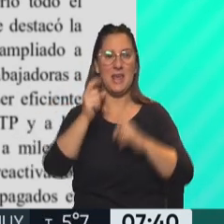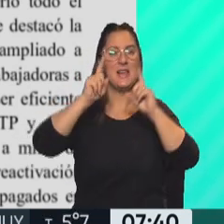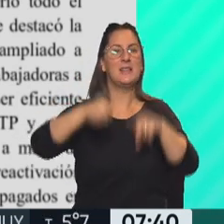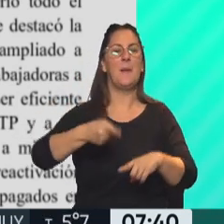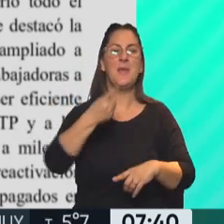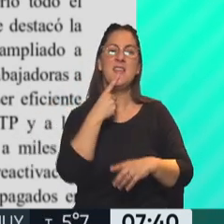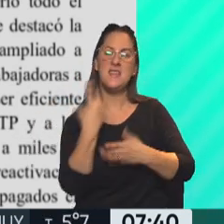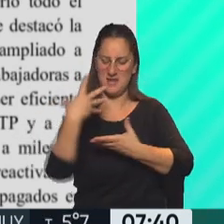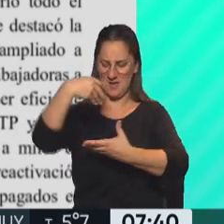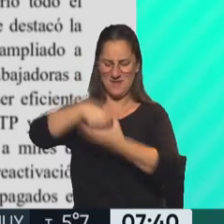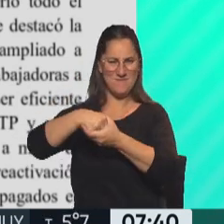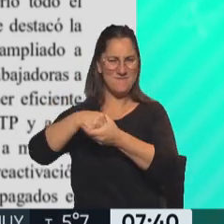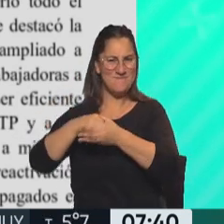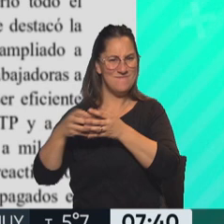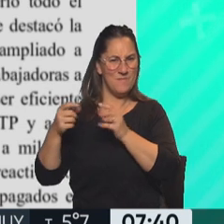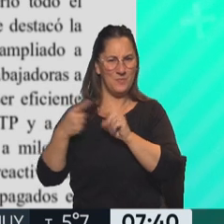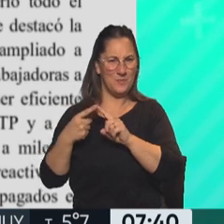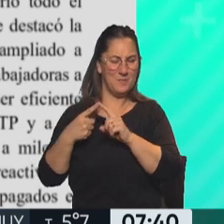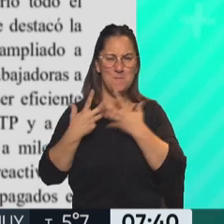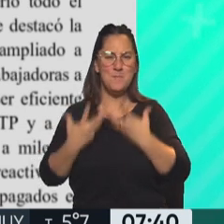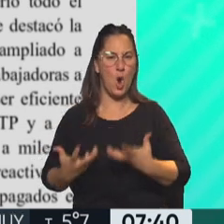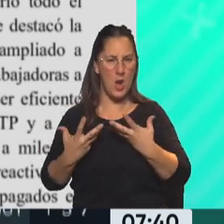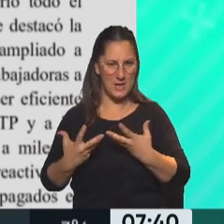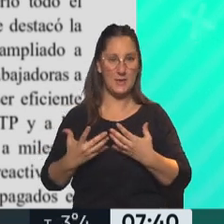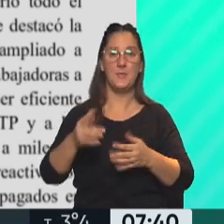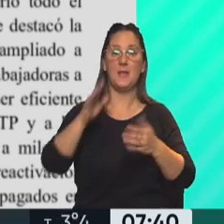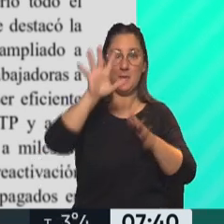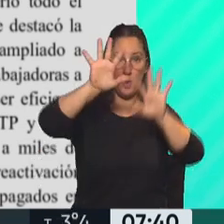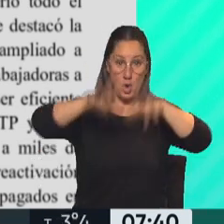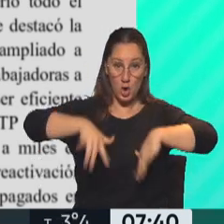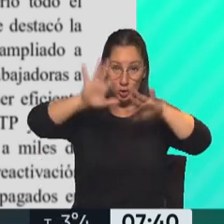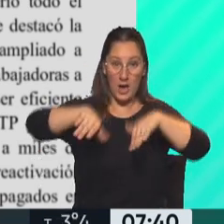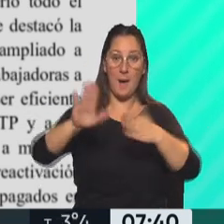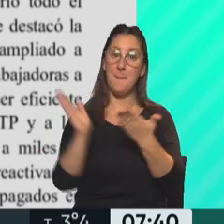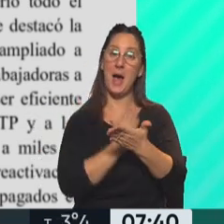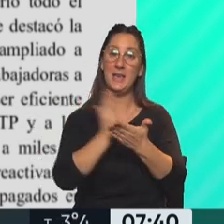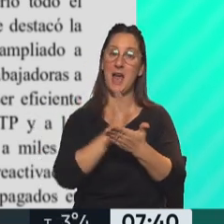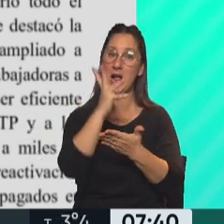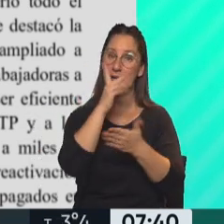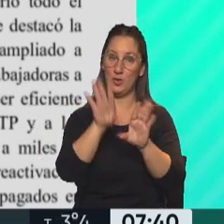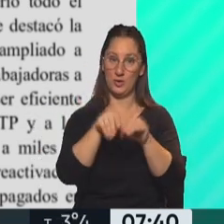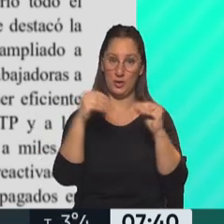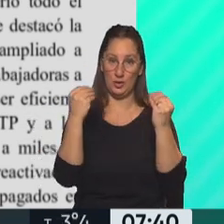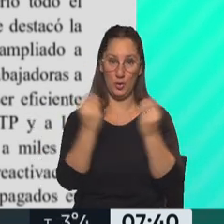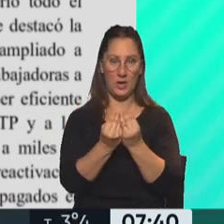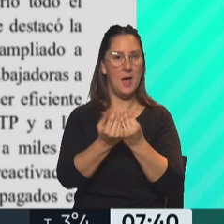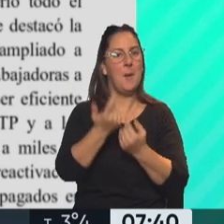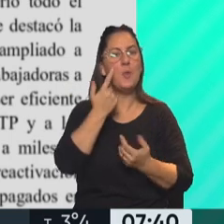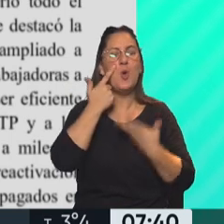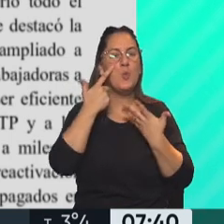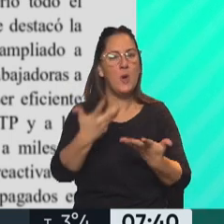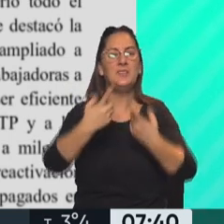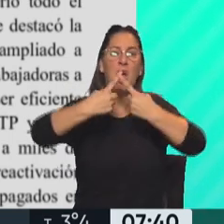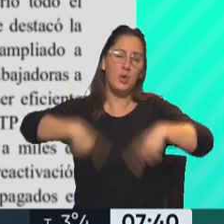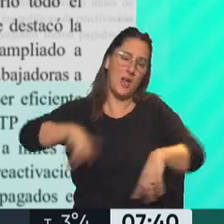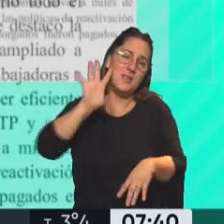internismo exasperante. Tiene 14 páginas, la carta es muy extensa, pero no hace más que poder en evidencia lo que ya